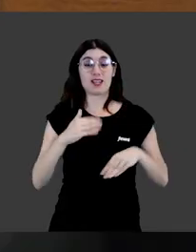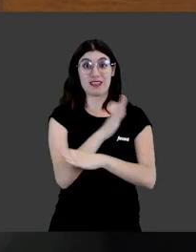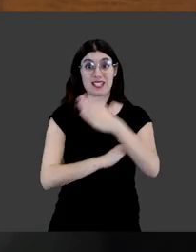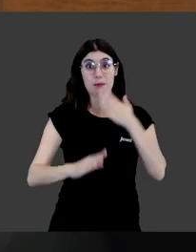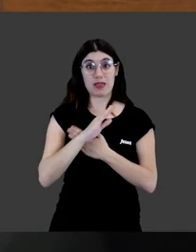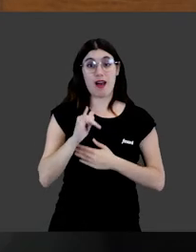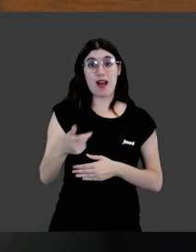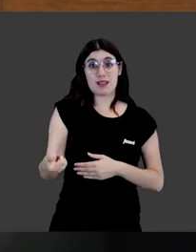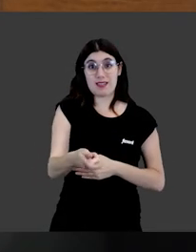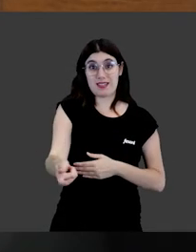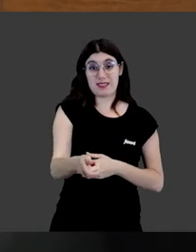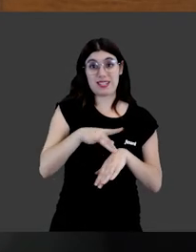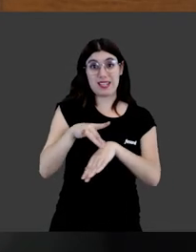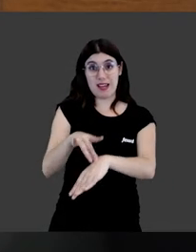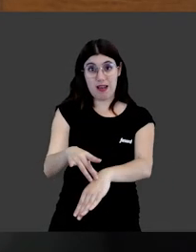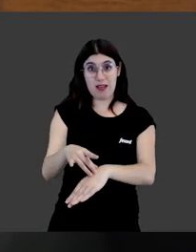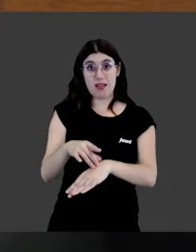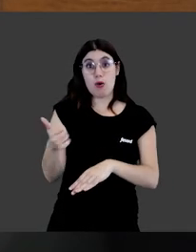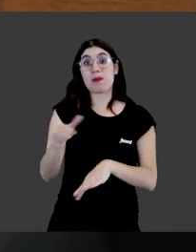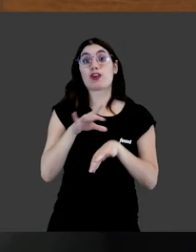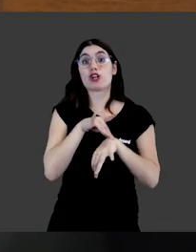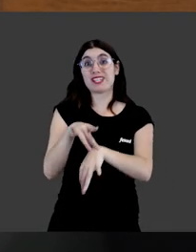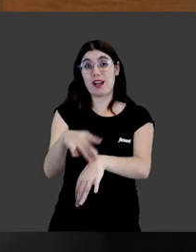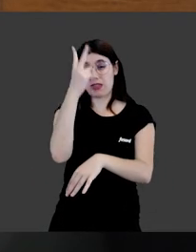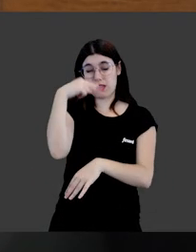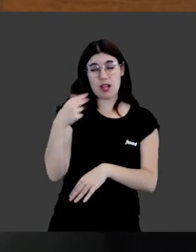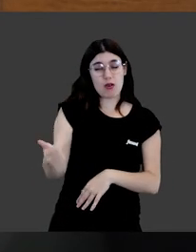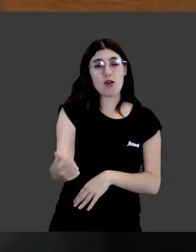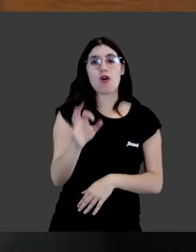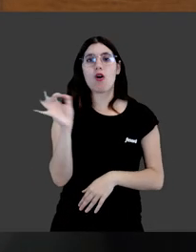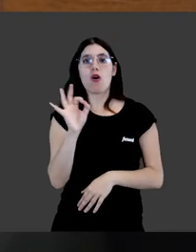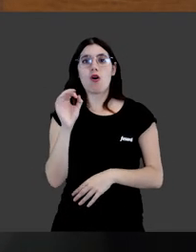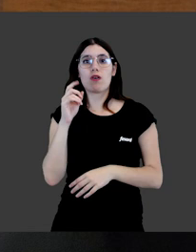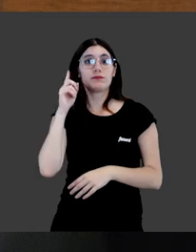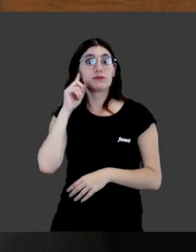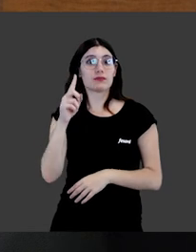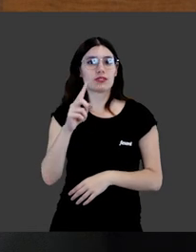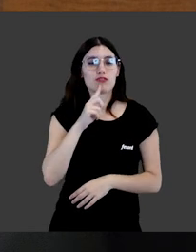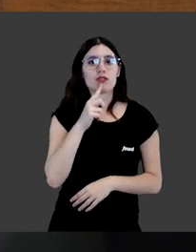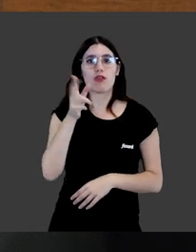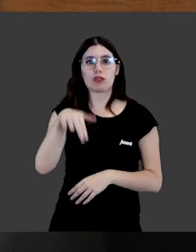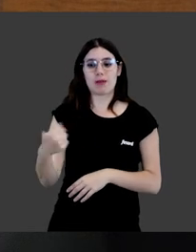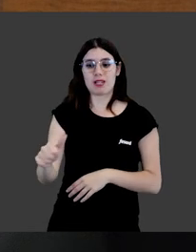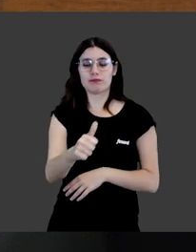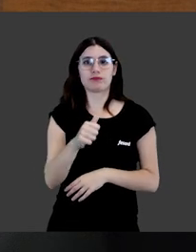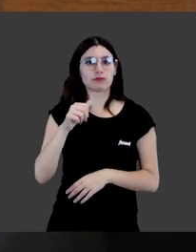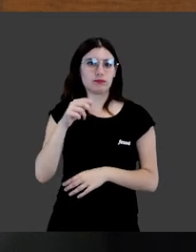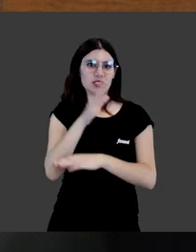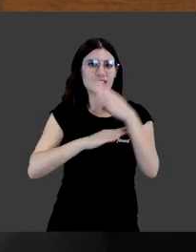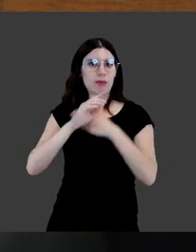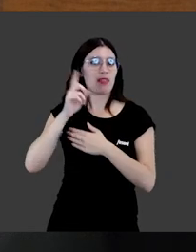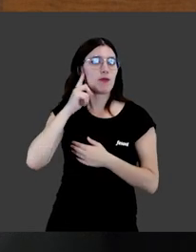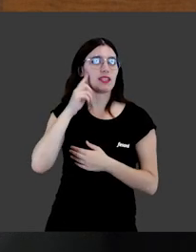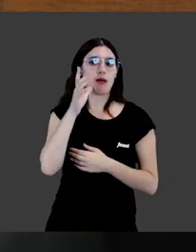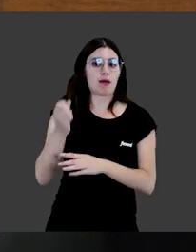personas con discapacidad visual, los llamados perros guía o con discapacidad auditiva que les permiten identificar sonidos